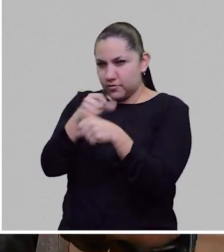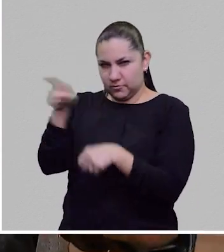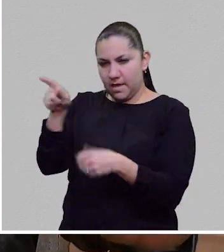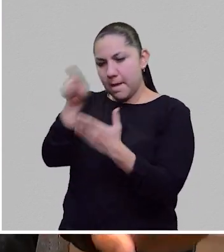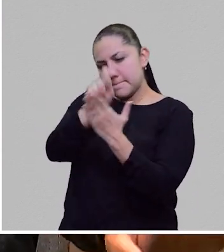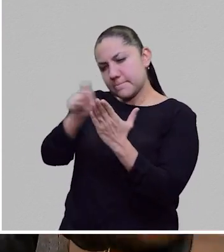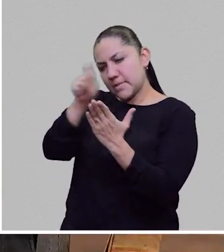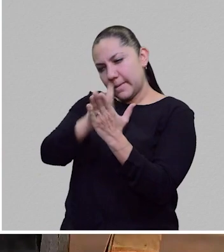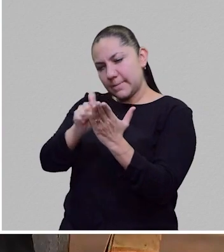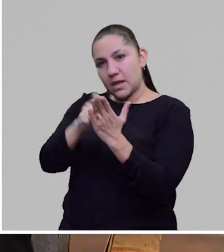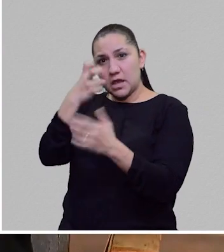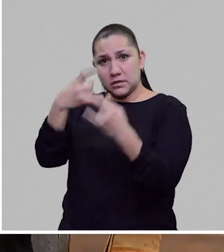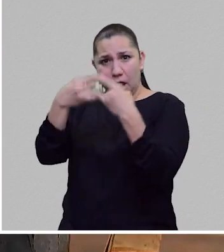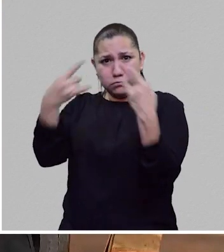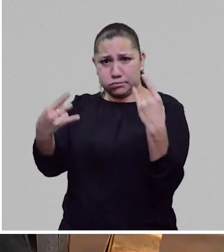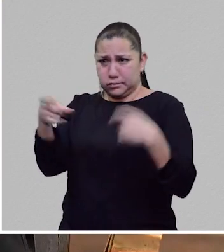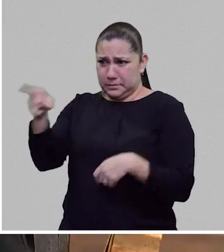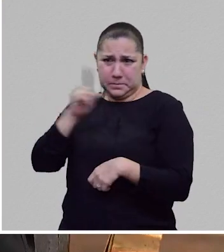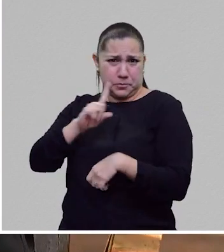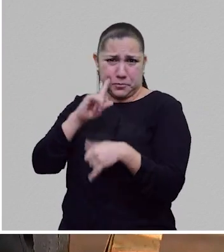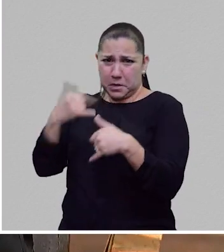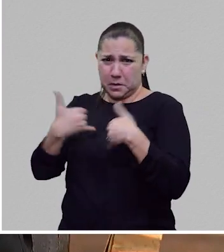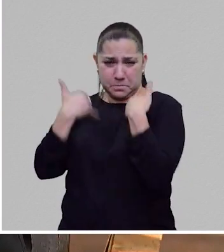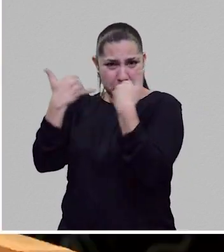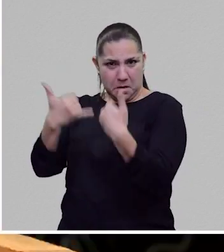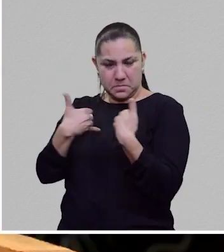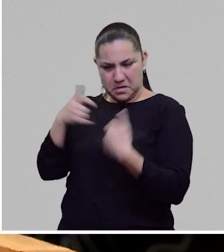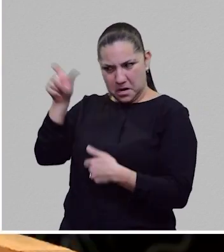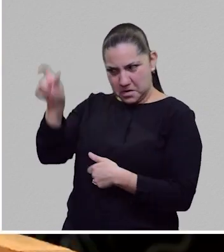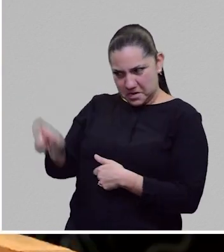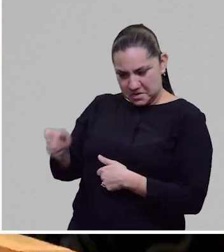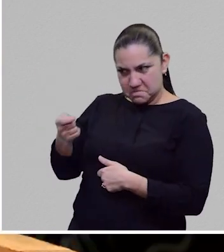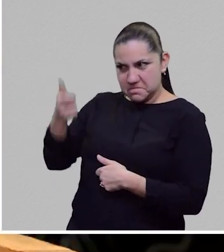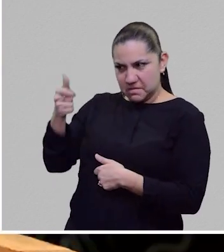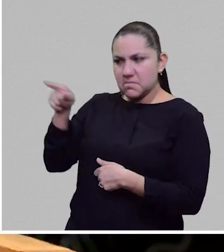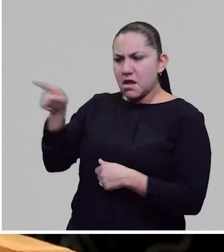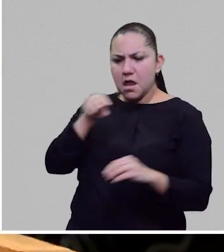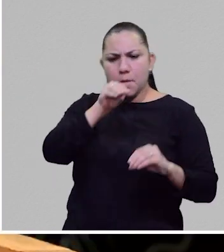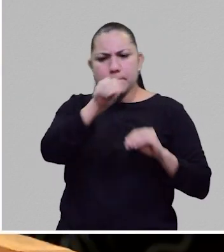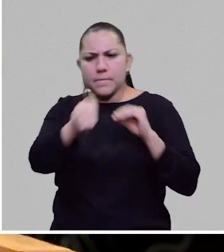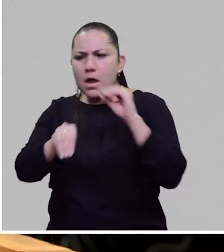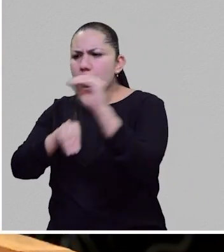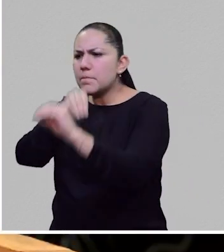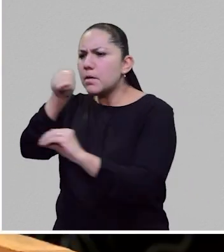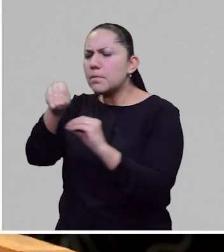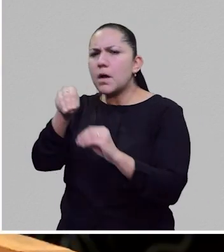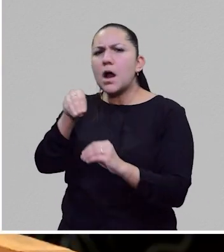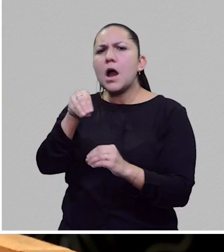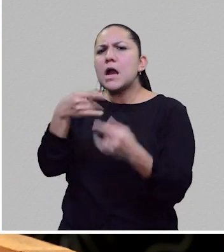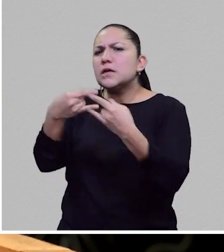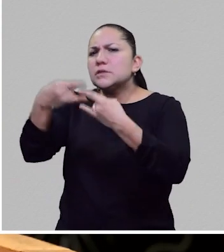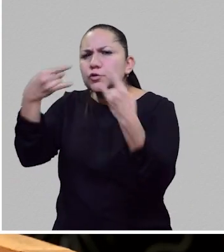publica por primera vez, cuando publica la novela. Y a partir de ahí hay una como estirpe de seres